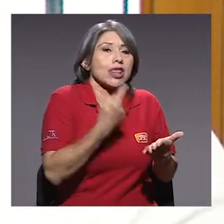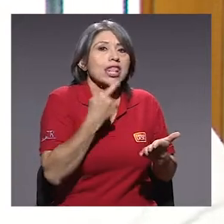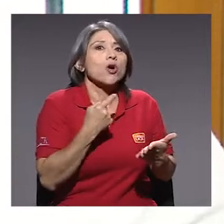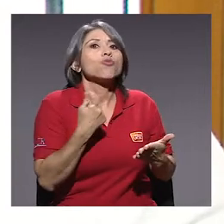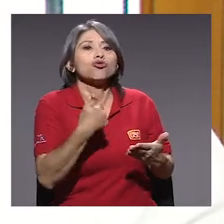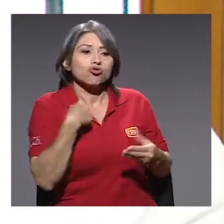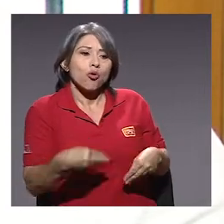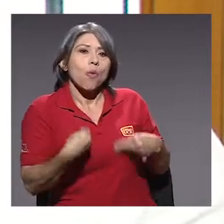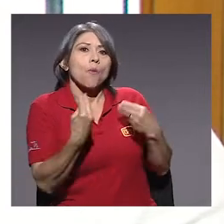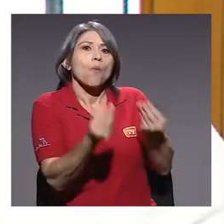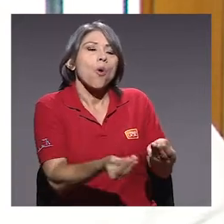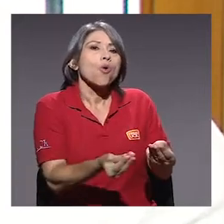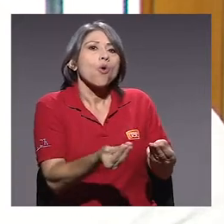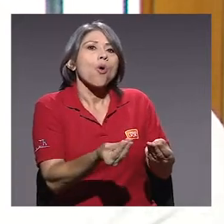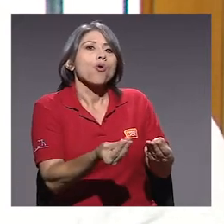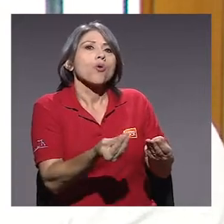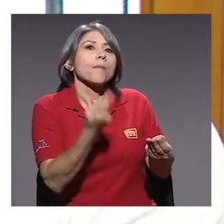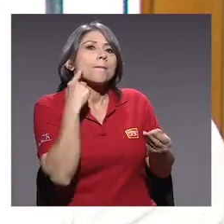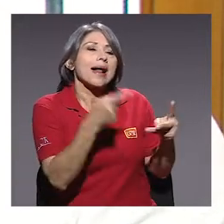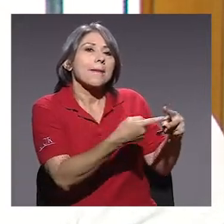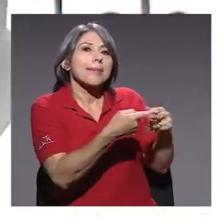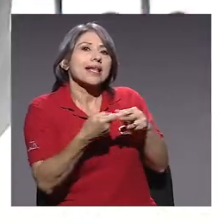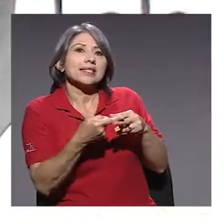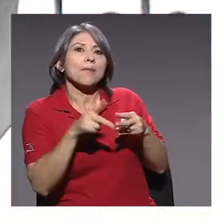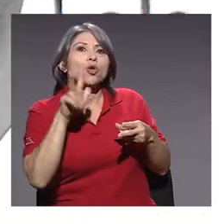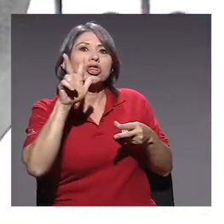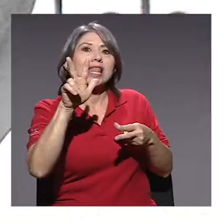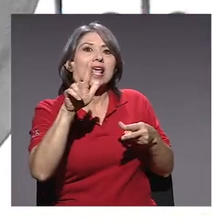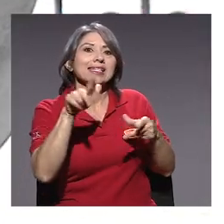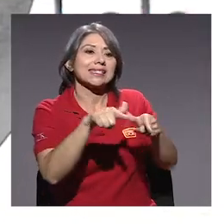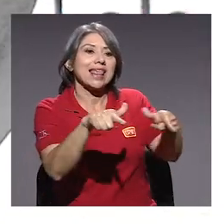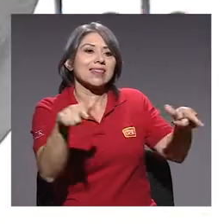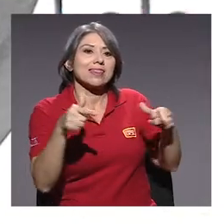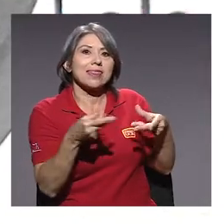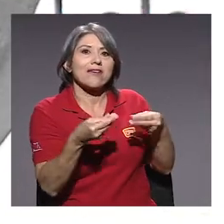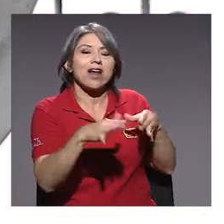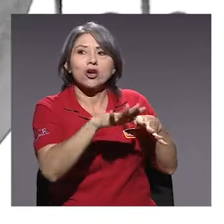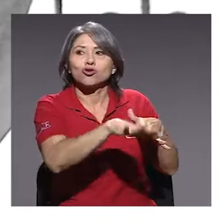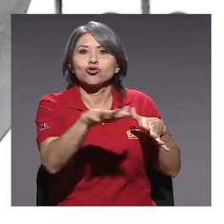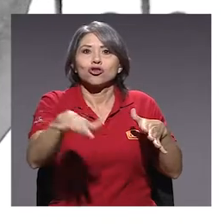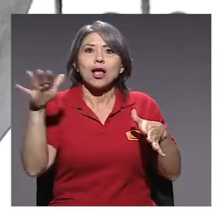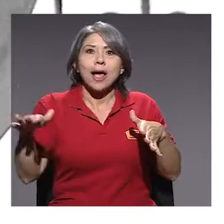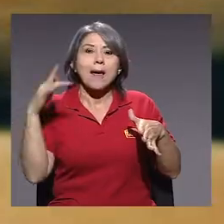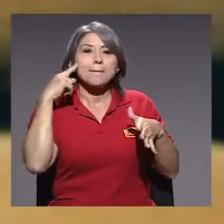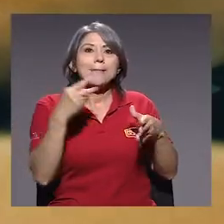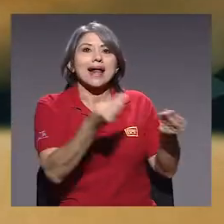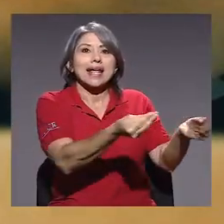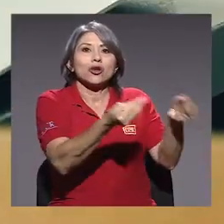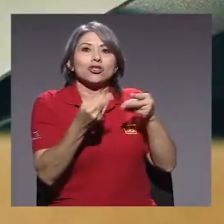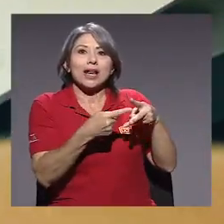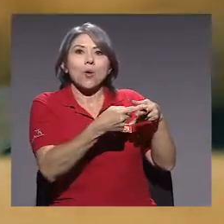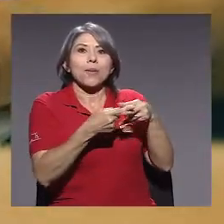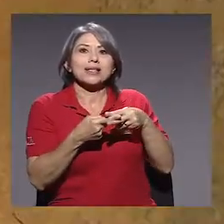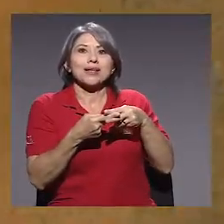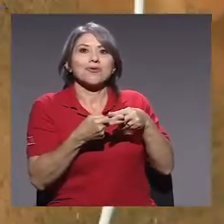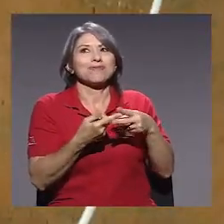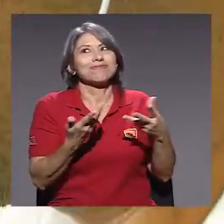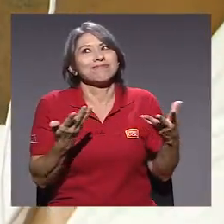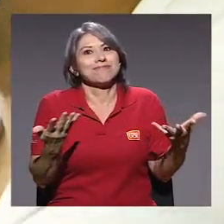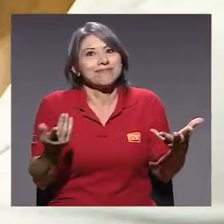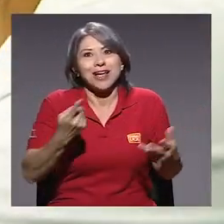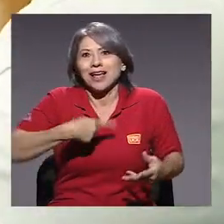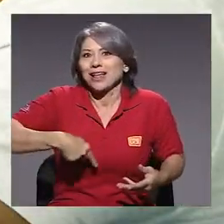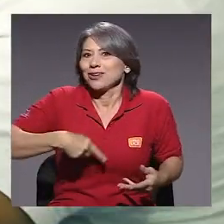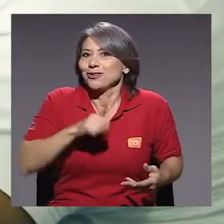tres terrenos para que les den un préstamo. Pucha, tres terrenos para que nos un préstamo. No nos iban a dar un préstamo,